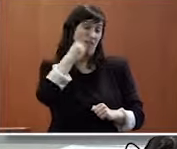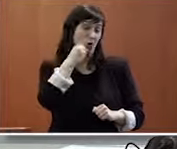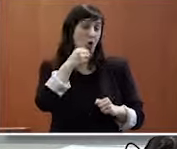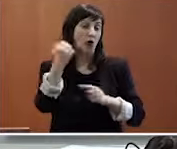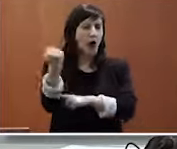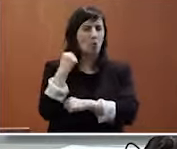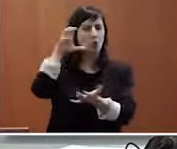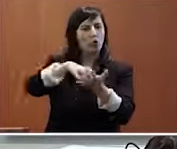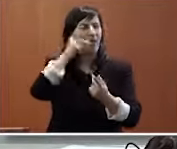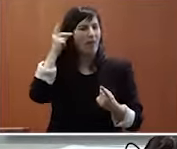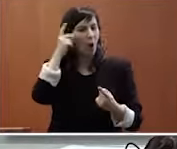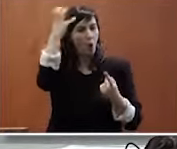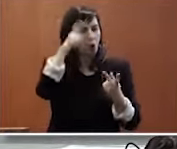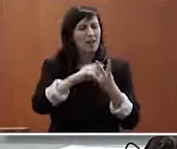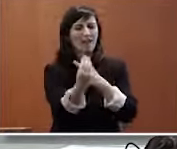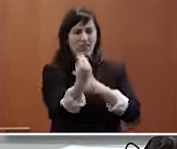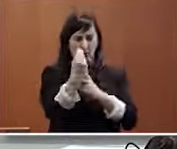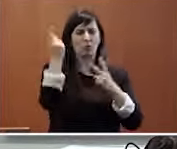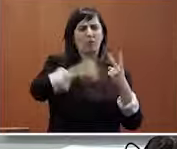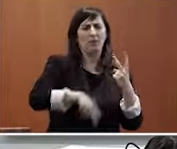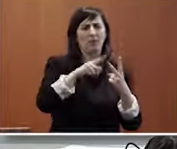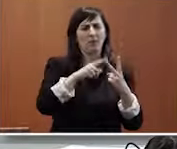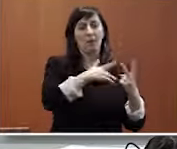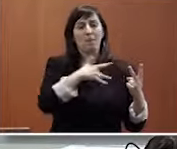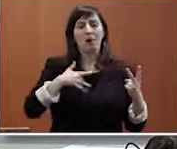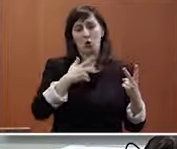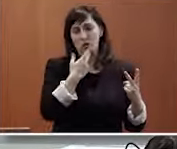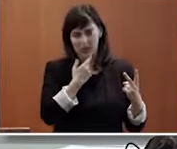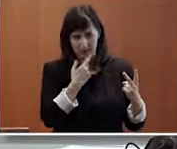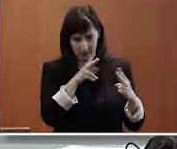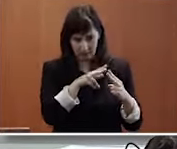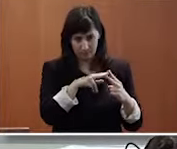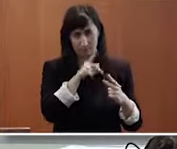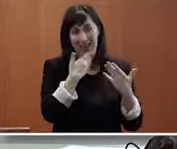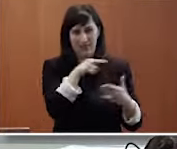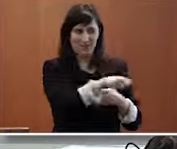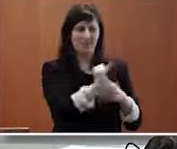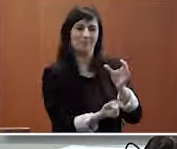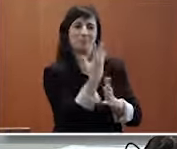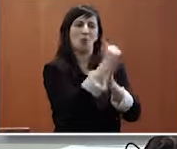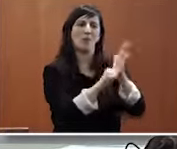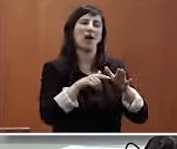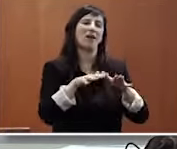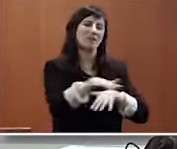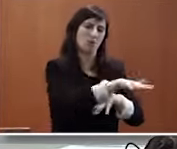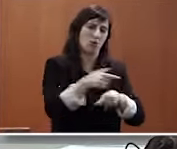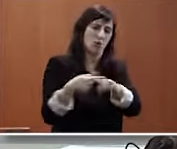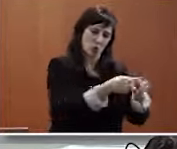e con a financiación todo hay que decirlo de Banco Santander en todos estes casos